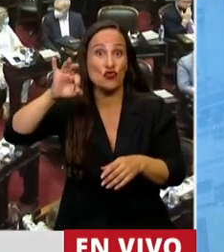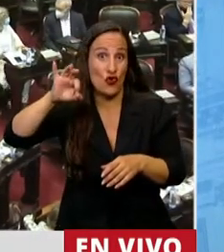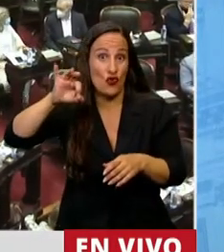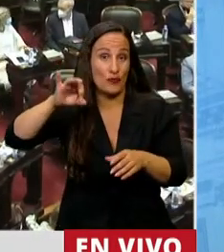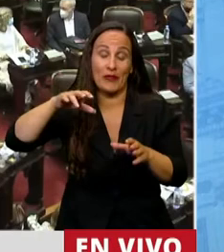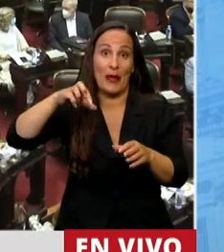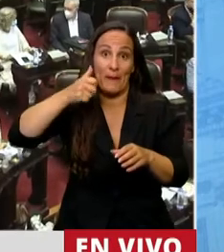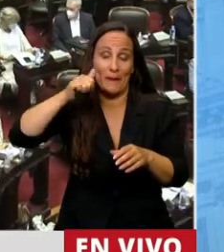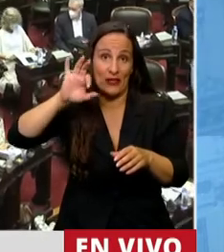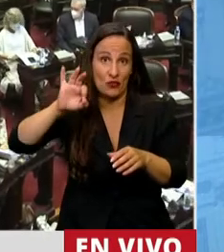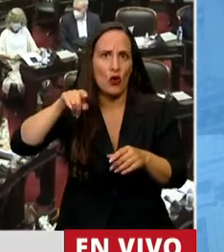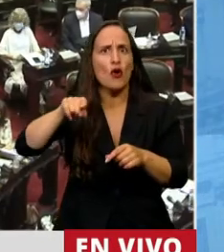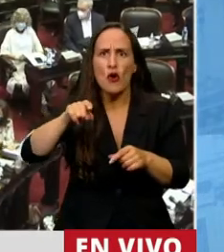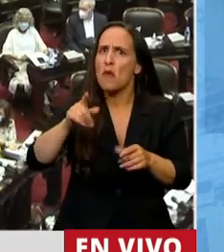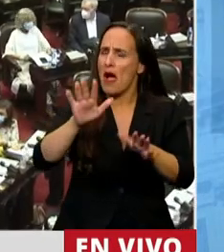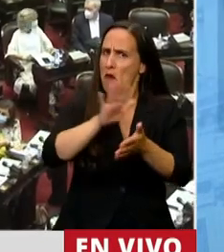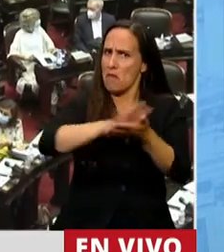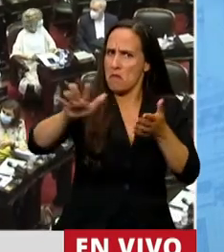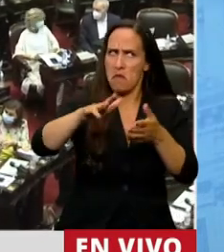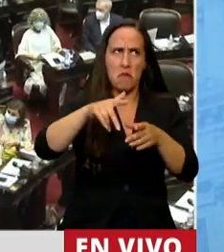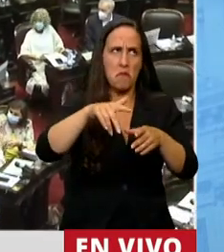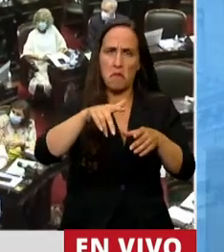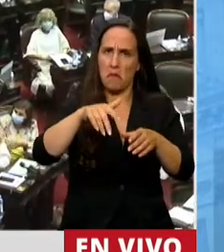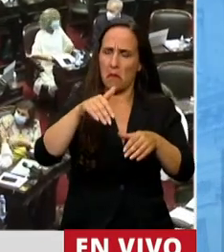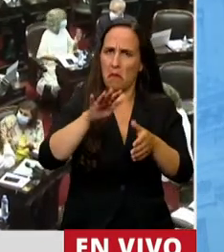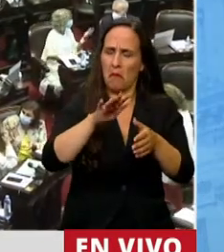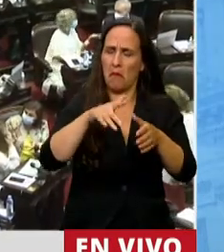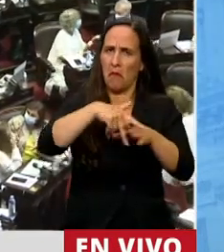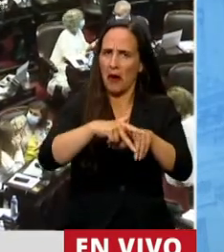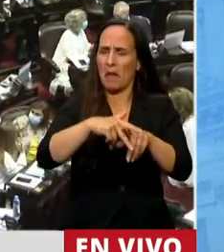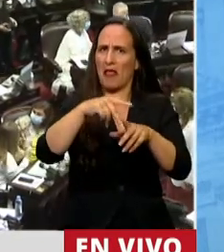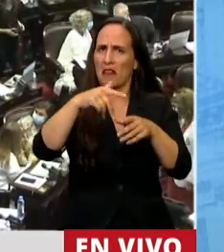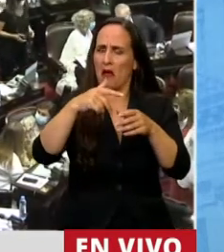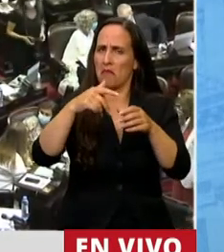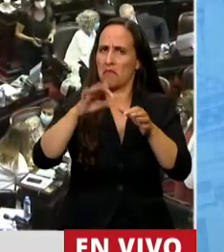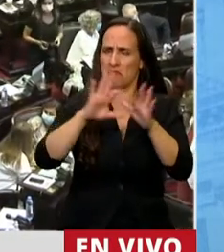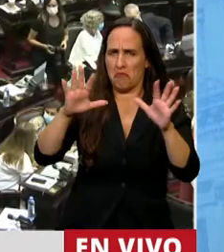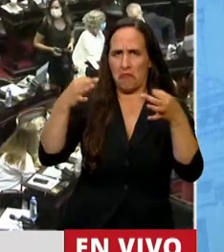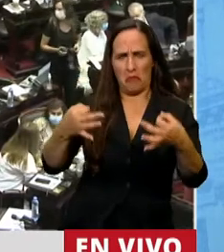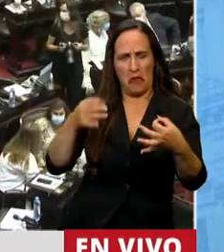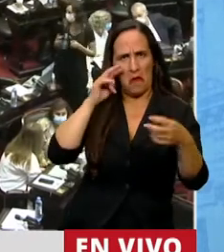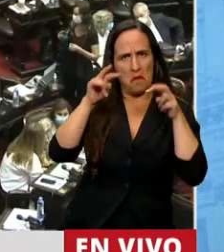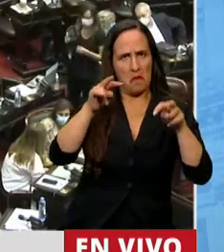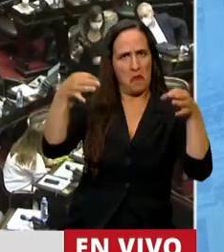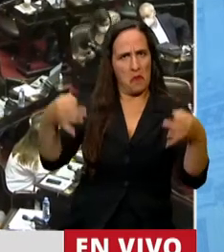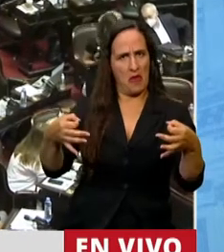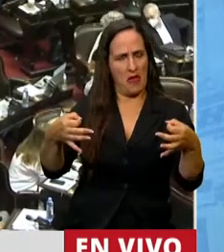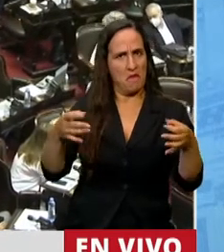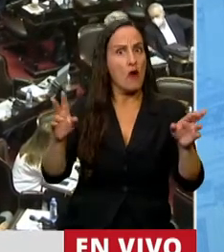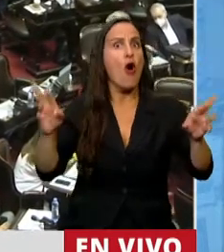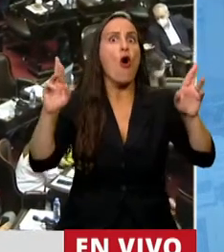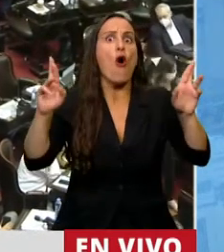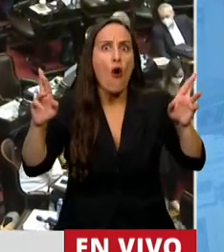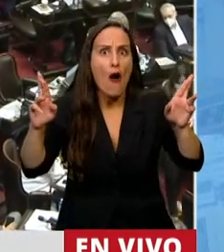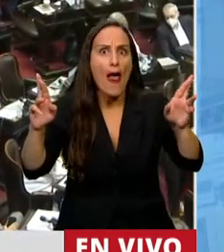abierta, transparente, plural, para la selección de los candidatos y candidatas. Ojalá y qué bien le haría a nuestro país estar